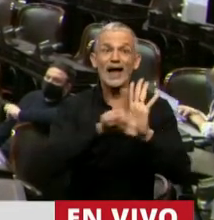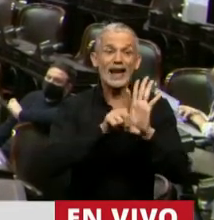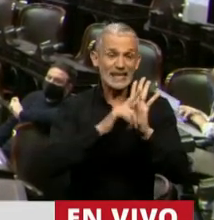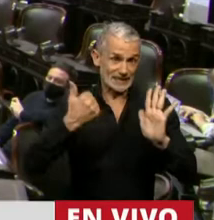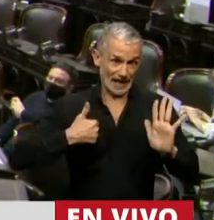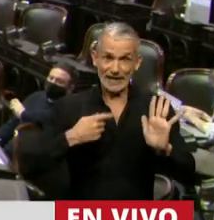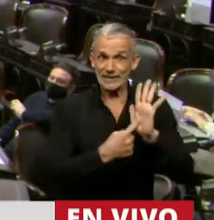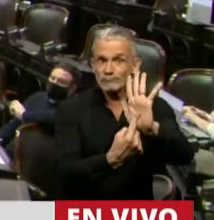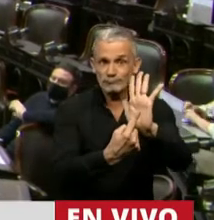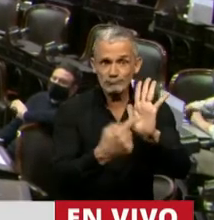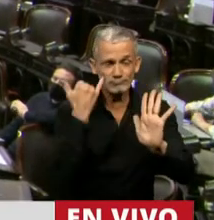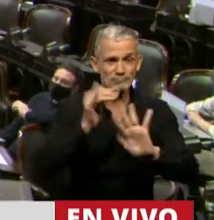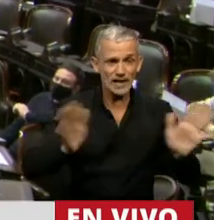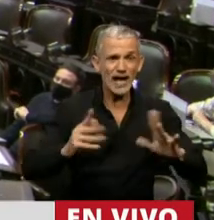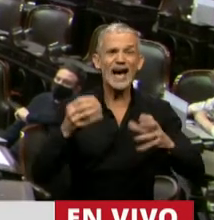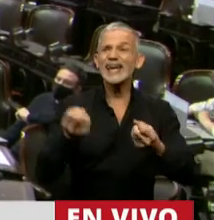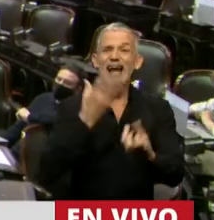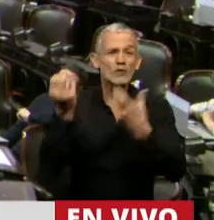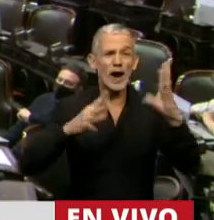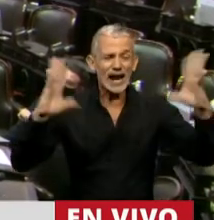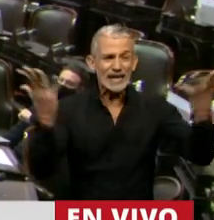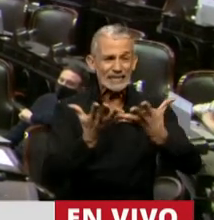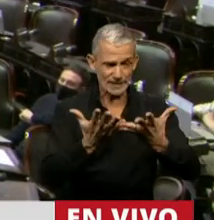leyes y porque así lo ordena la naturaleza.